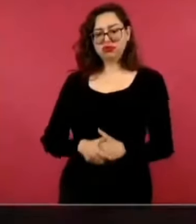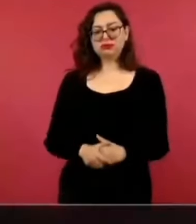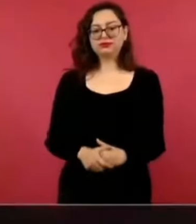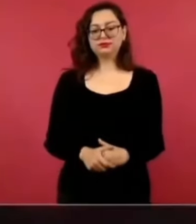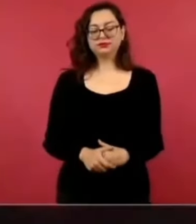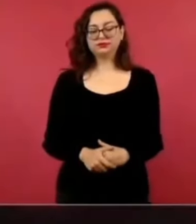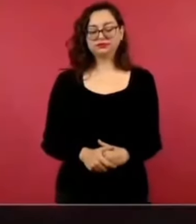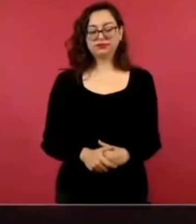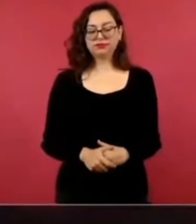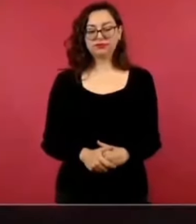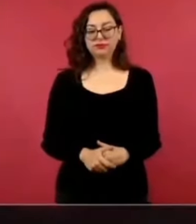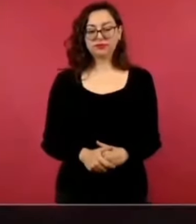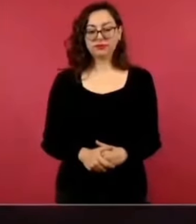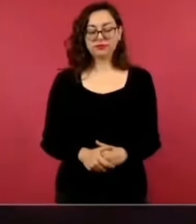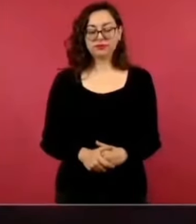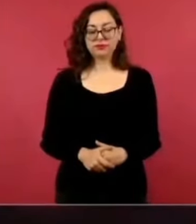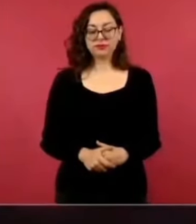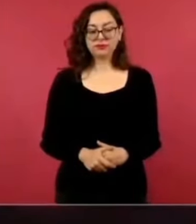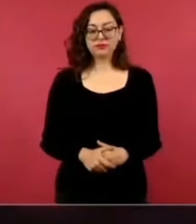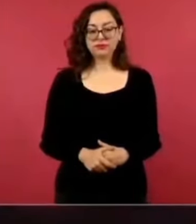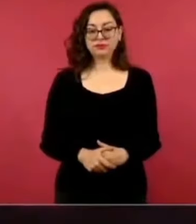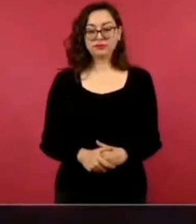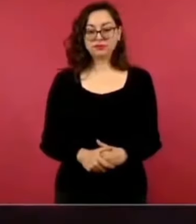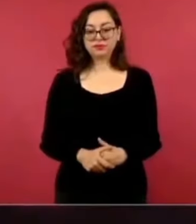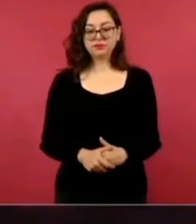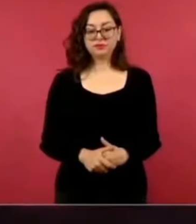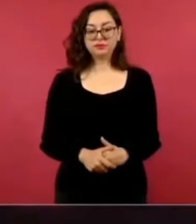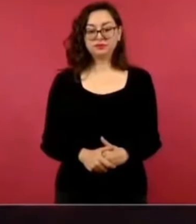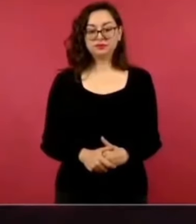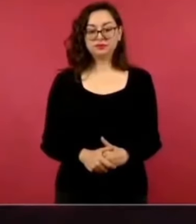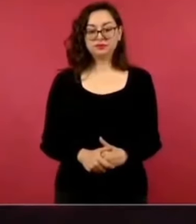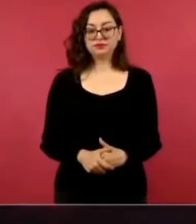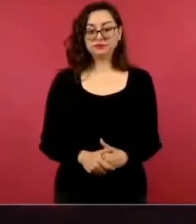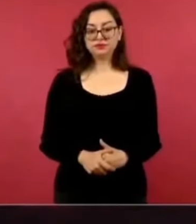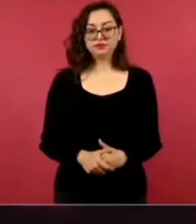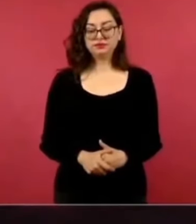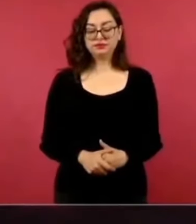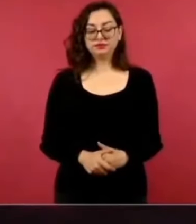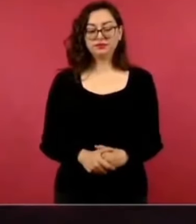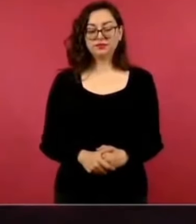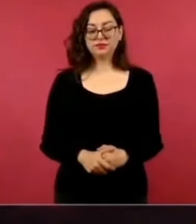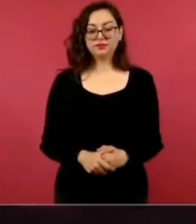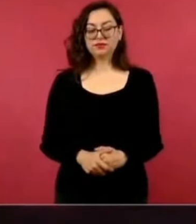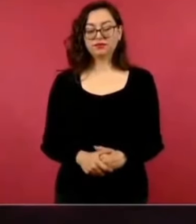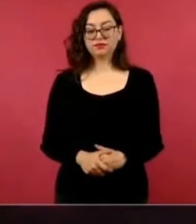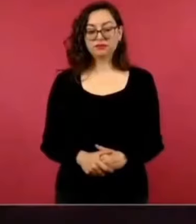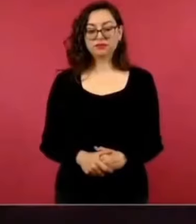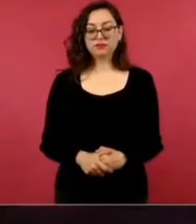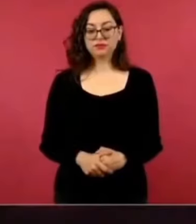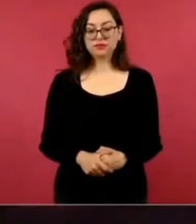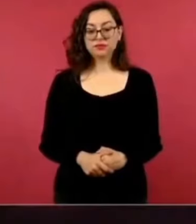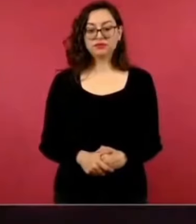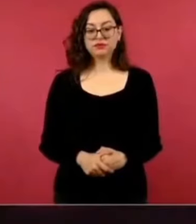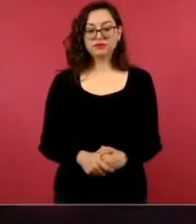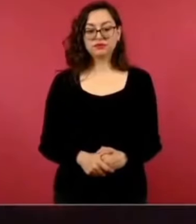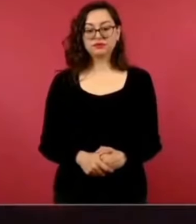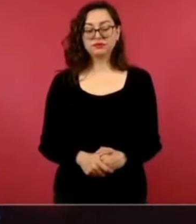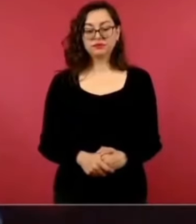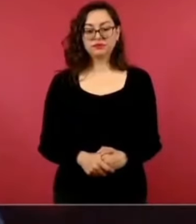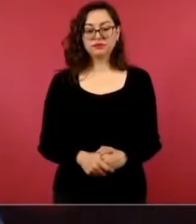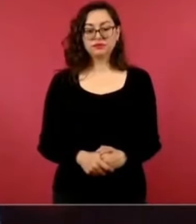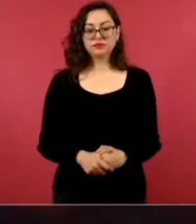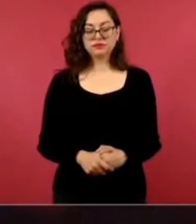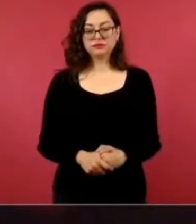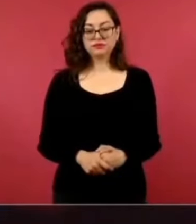¿Cómo no vamos a informar si es